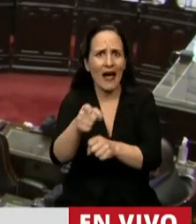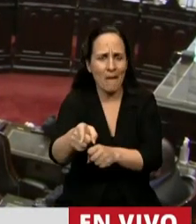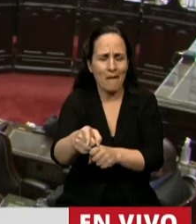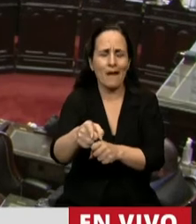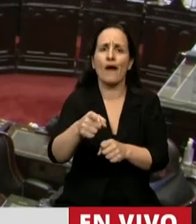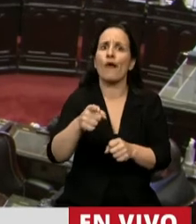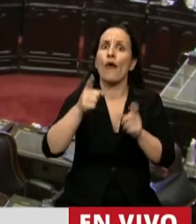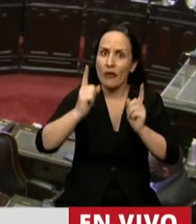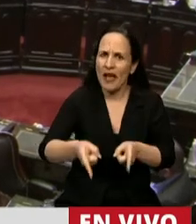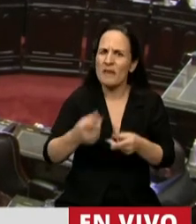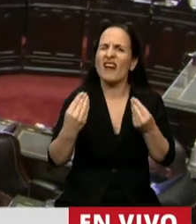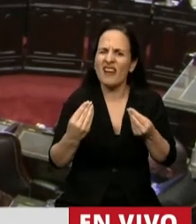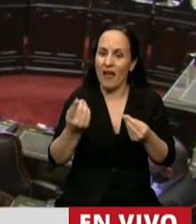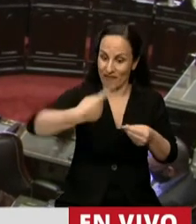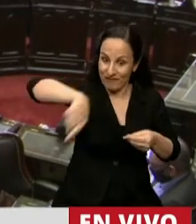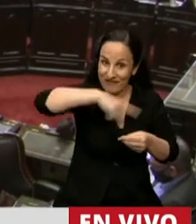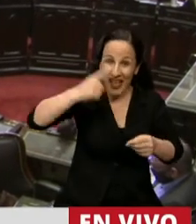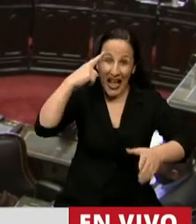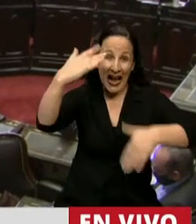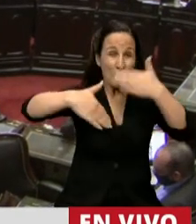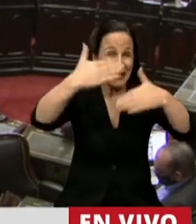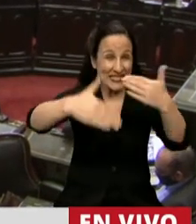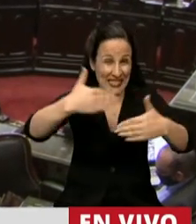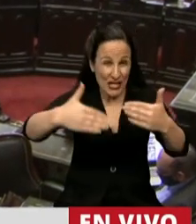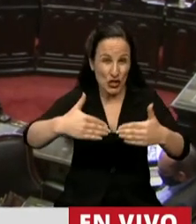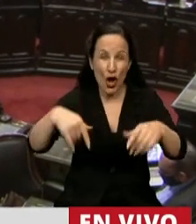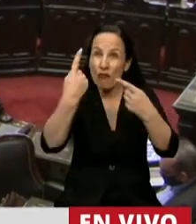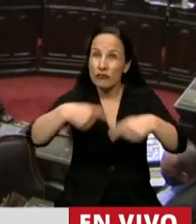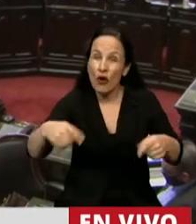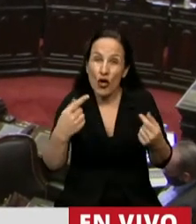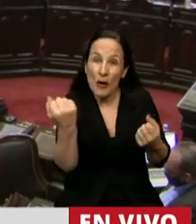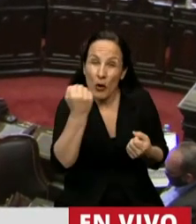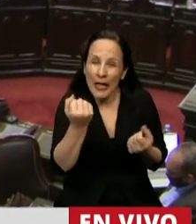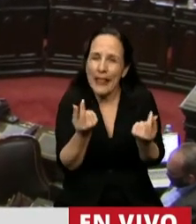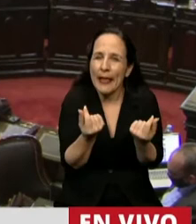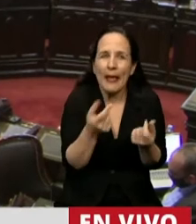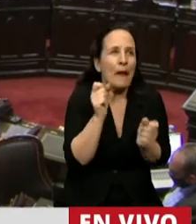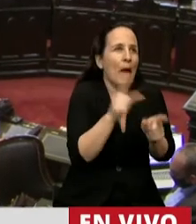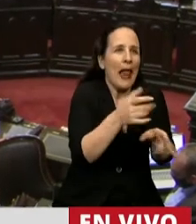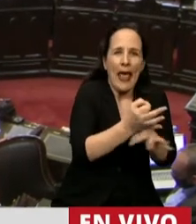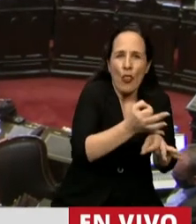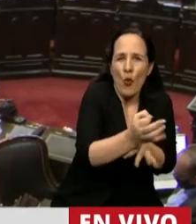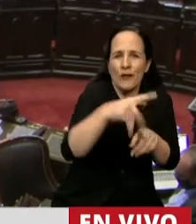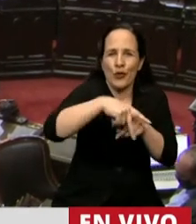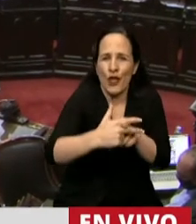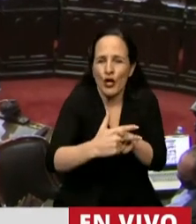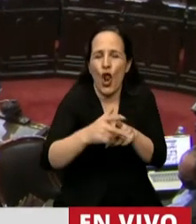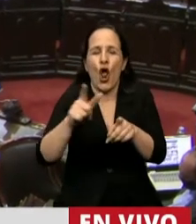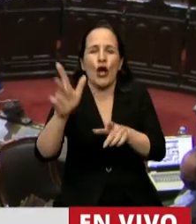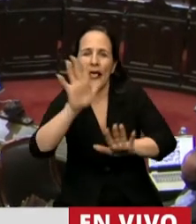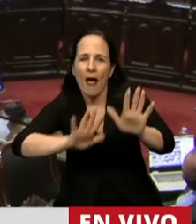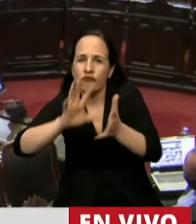que sea nuestra capacitación y nuestra capitalización, ya sea en educación, en tecnología, en